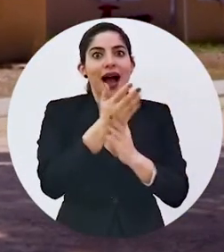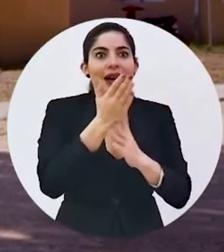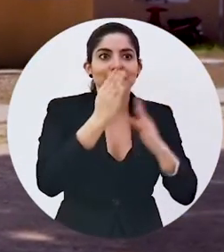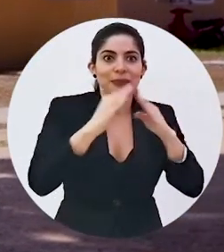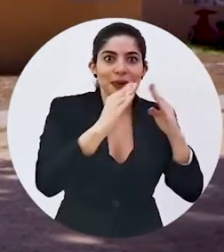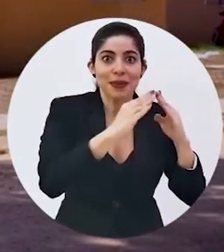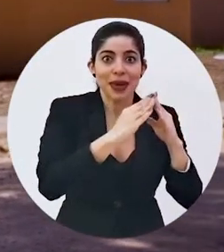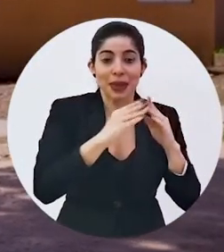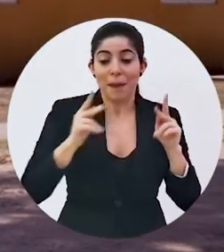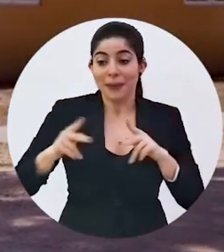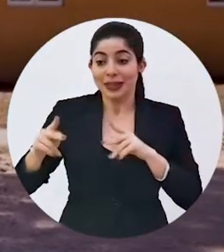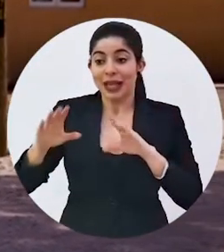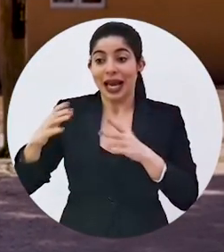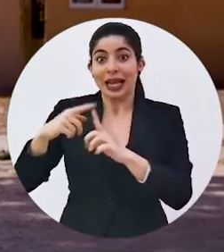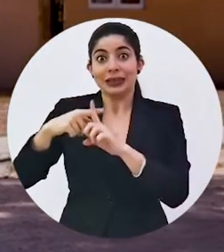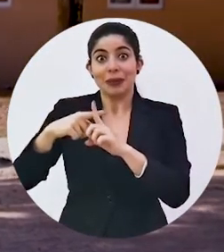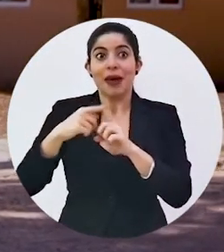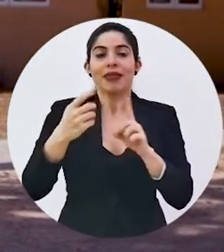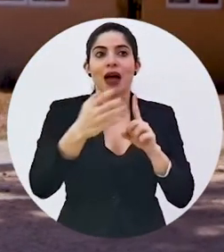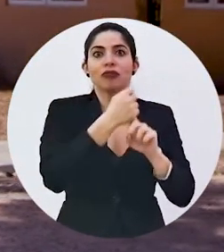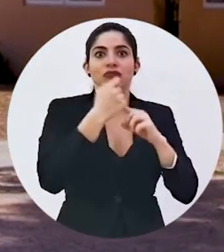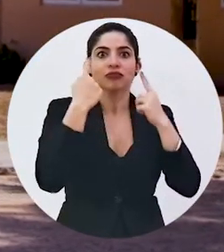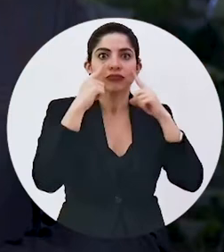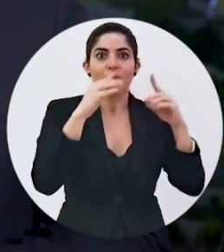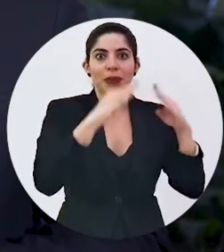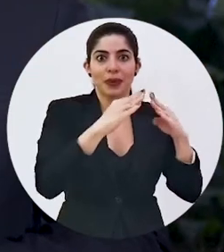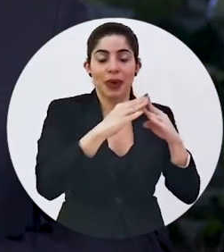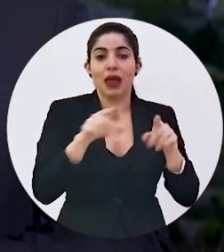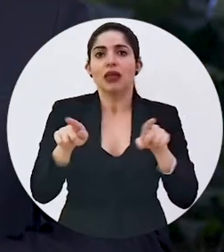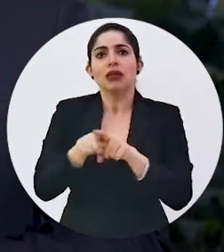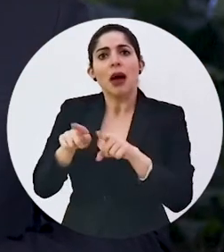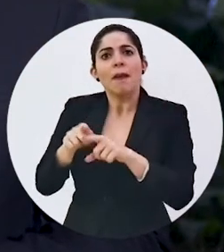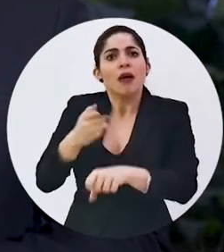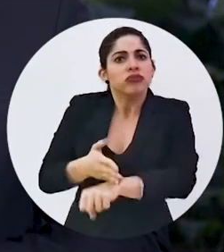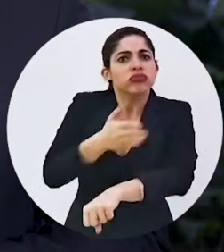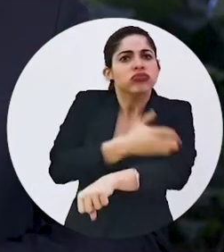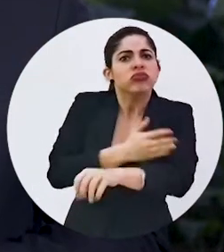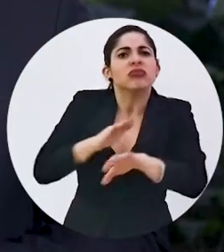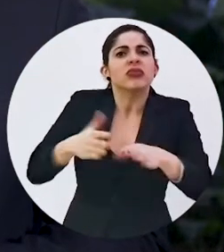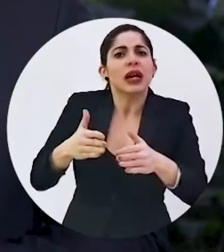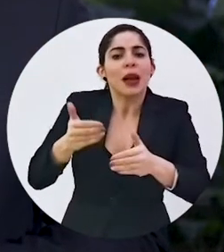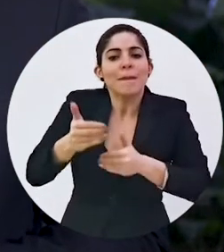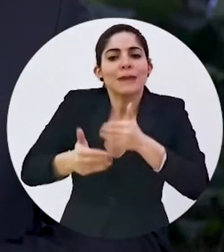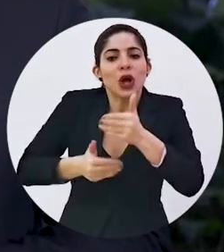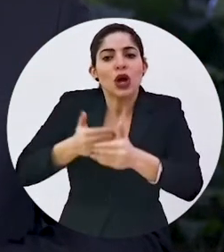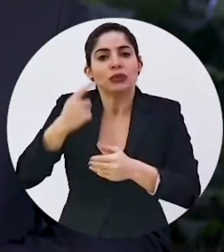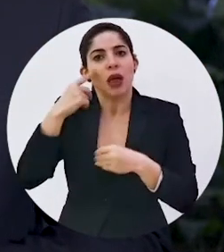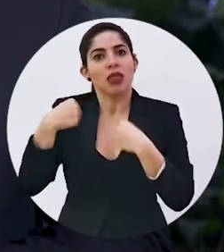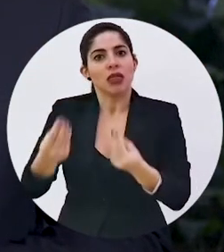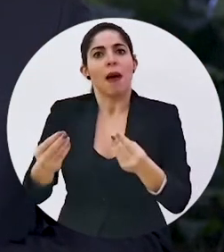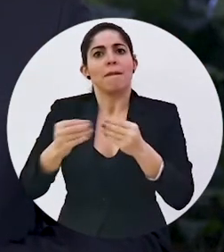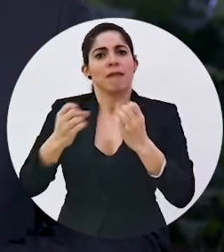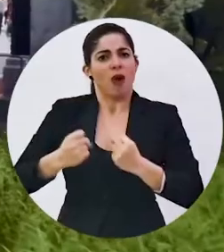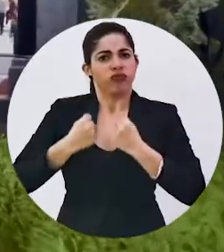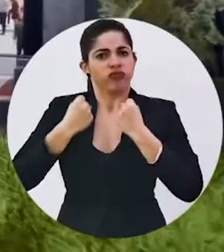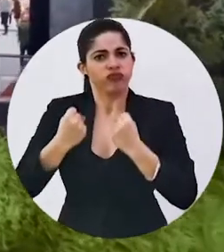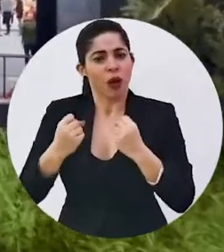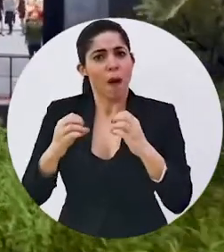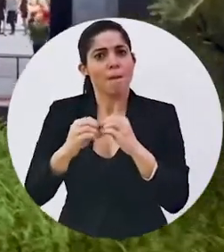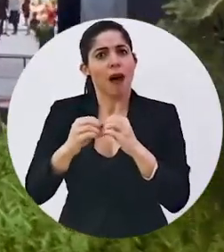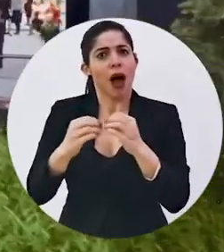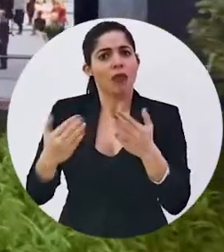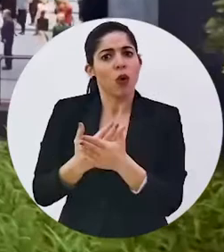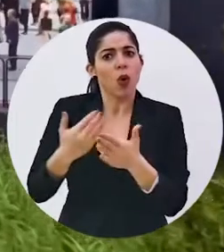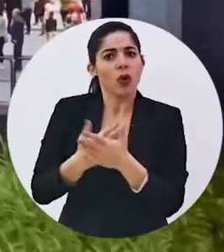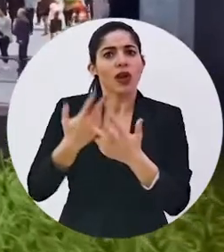acceso a vivienda a las personas con ingresos medios. También logramos avances significativos en el proceso para robustecer